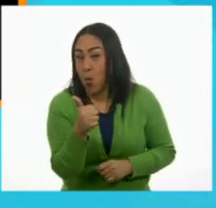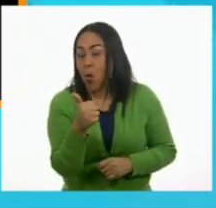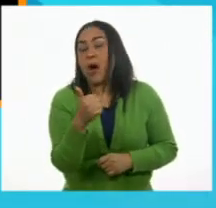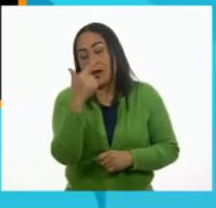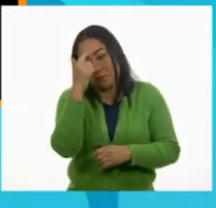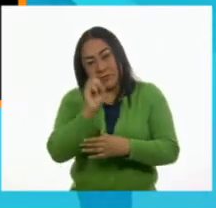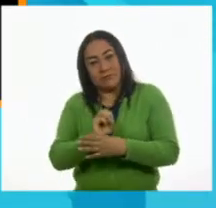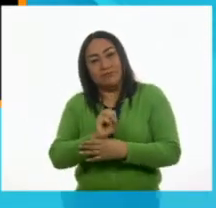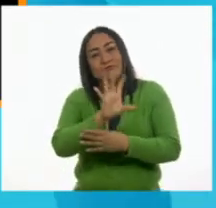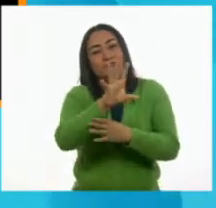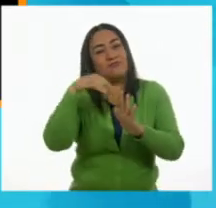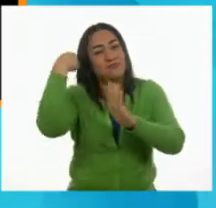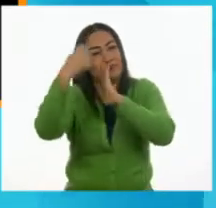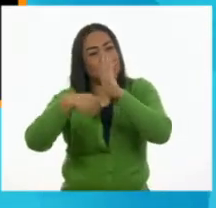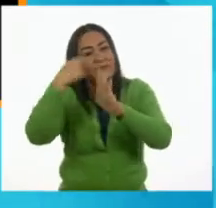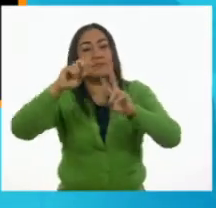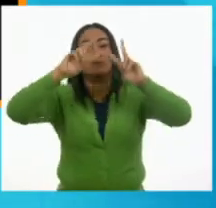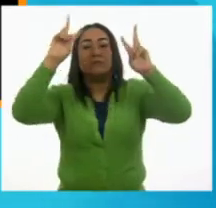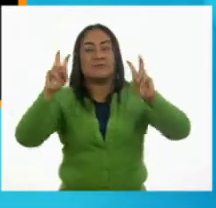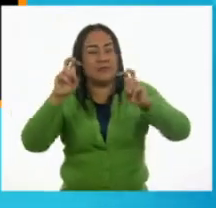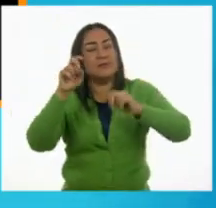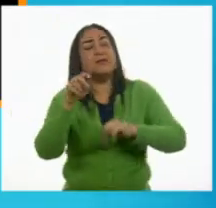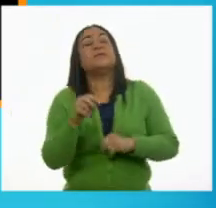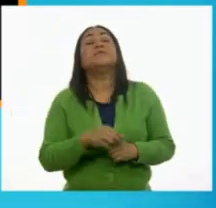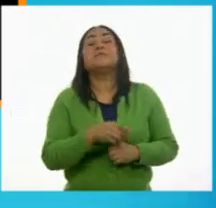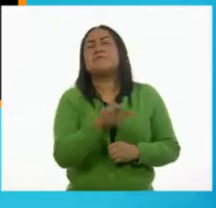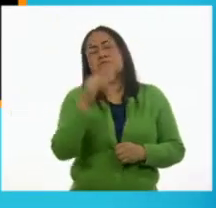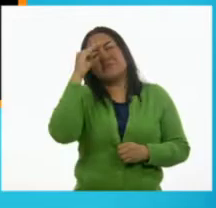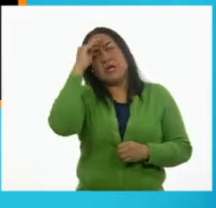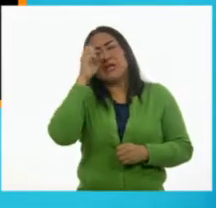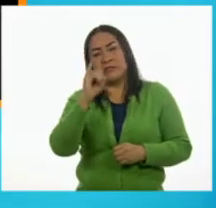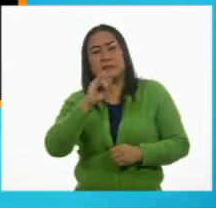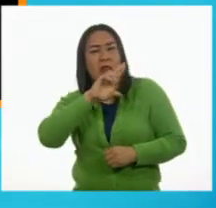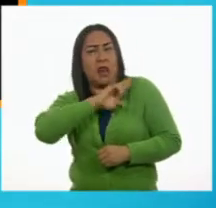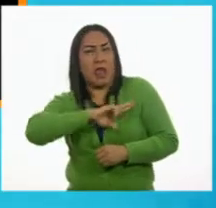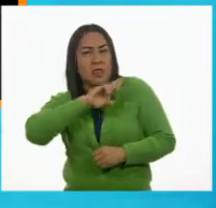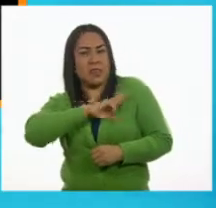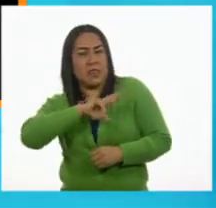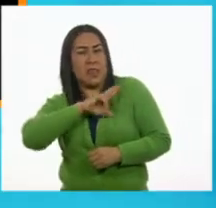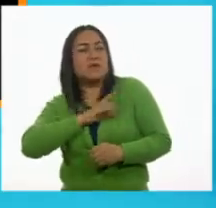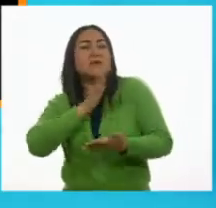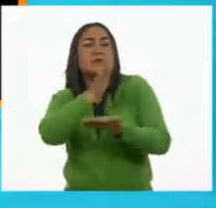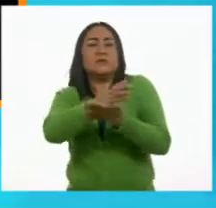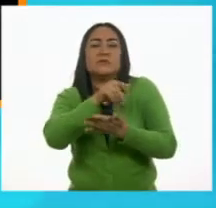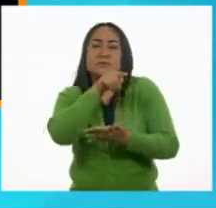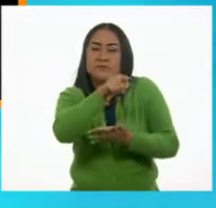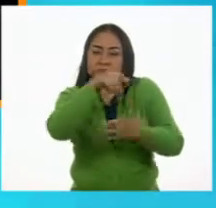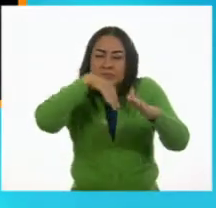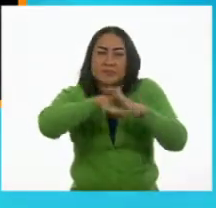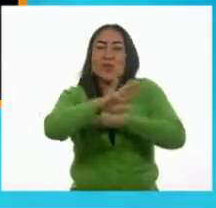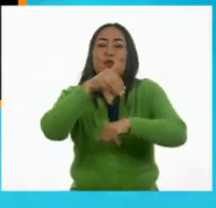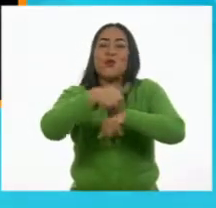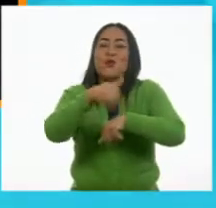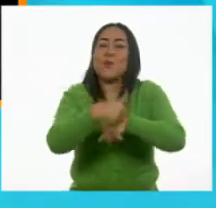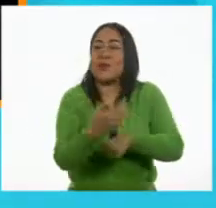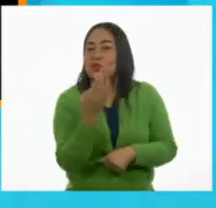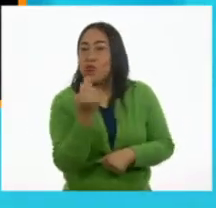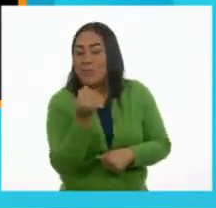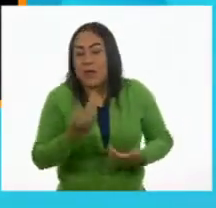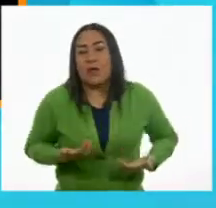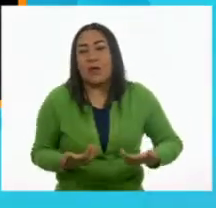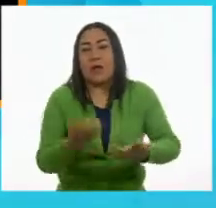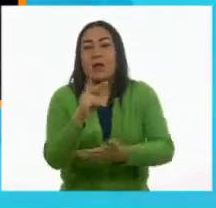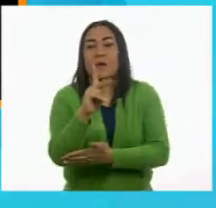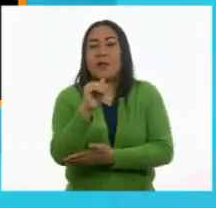la proyección, los dueños del aparato decidieron rentar una droguería que estaba ubicada en el número 9 de la calle de